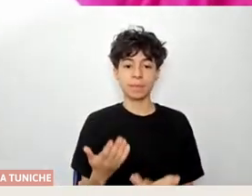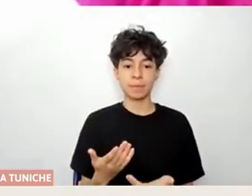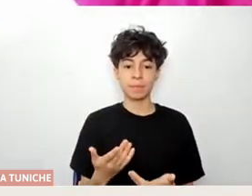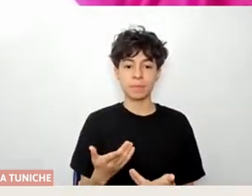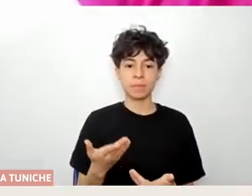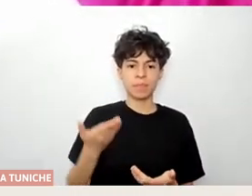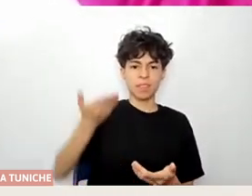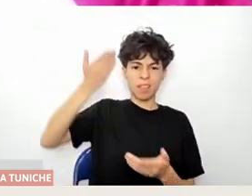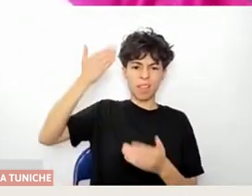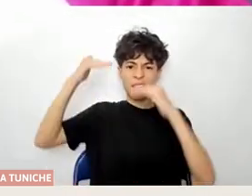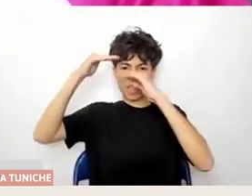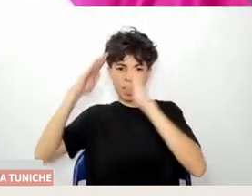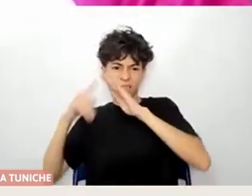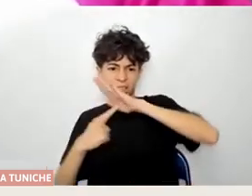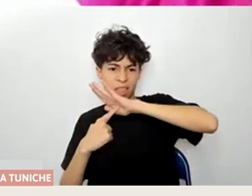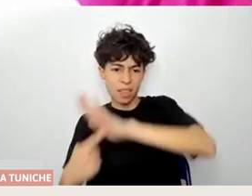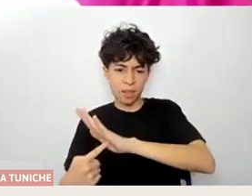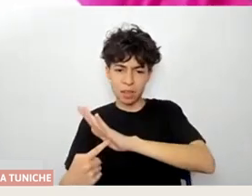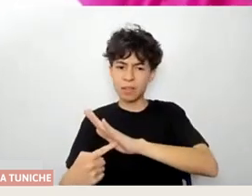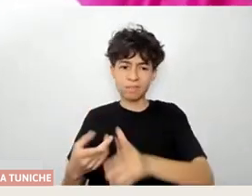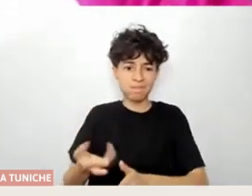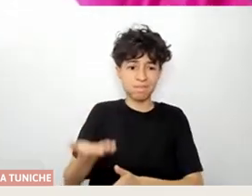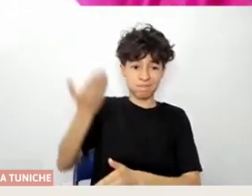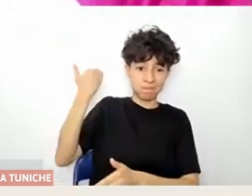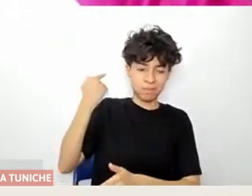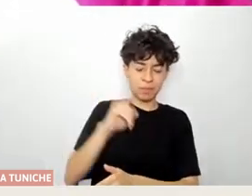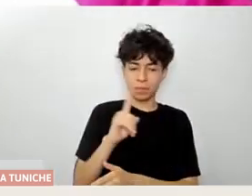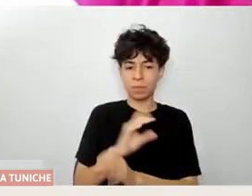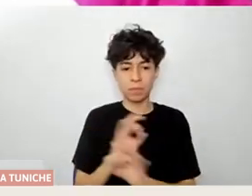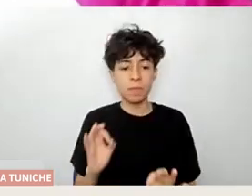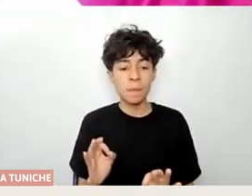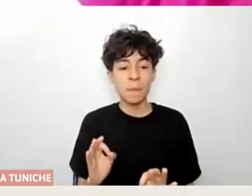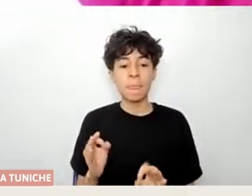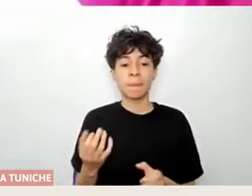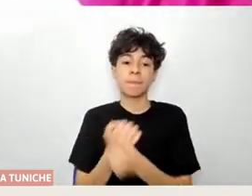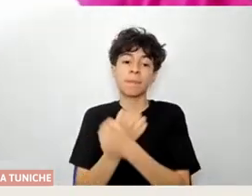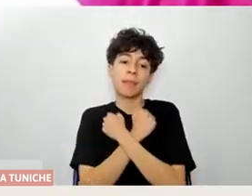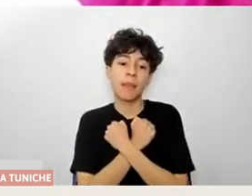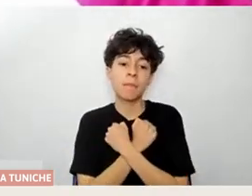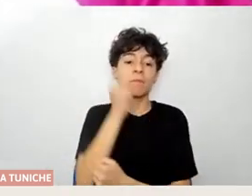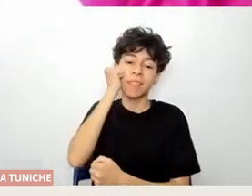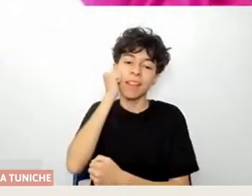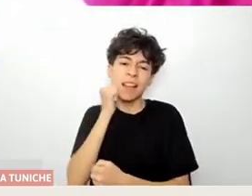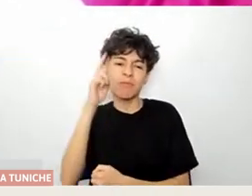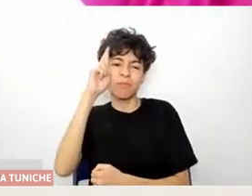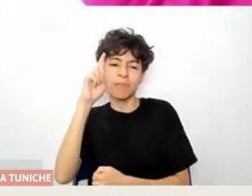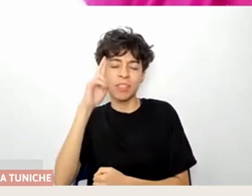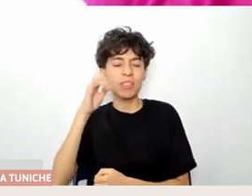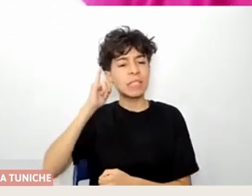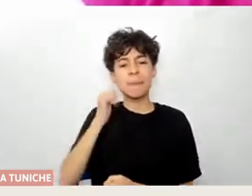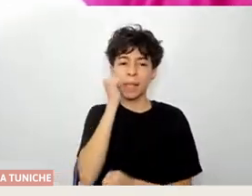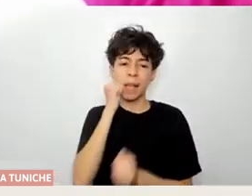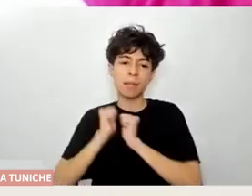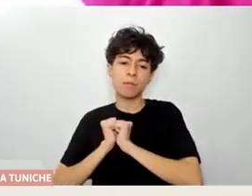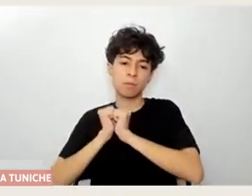esas normalidades que excluyen, expandamos nuestra amistad, cariño y dedicación y reflexión con permanente cariño.